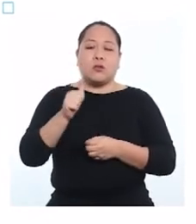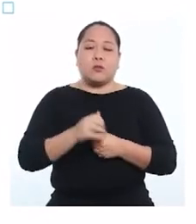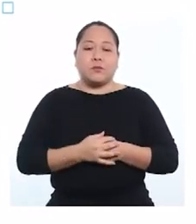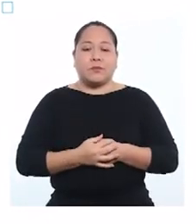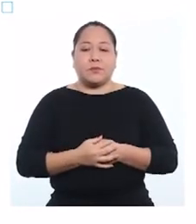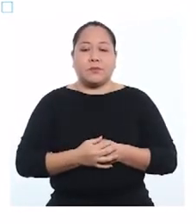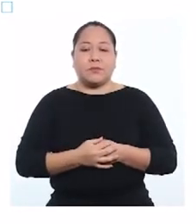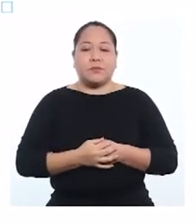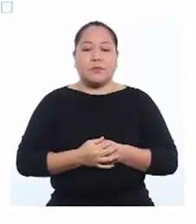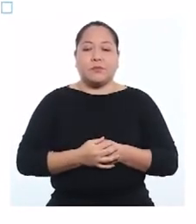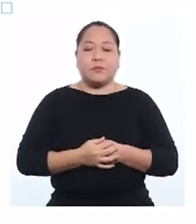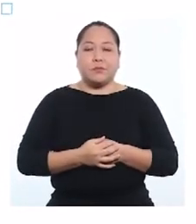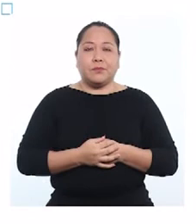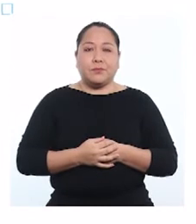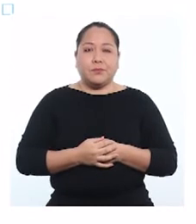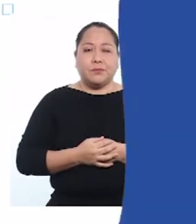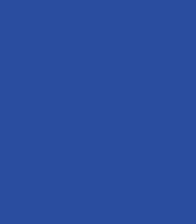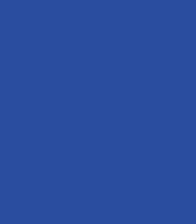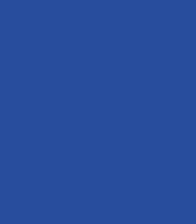rosa.